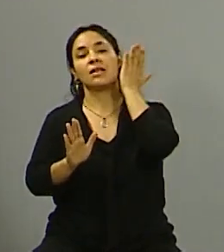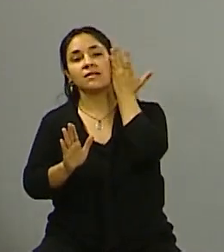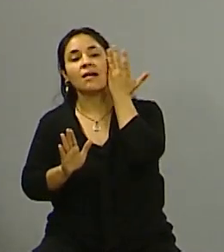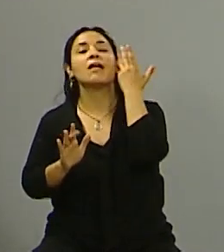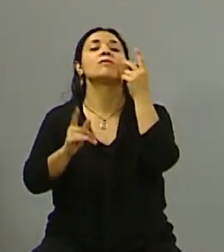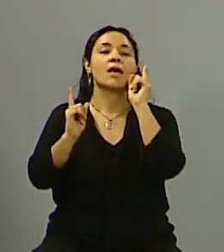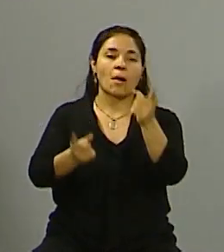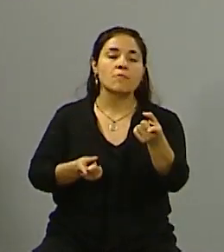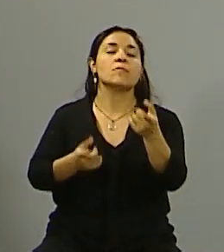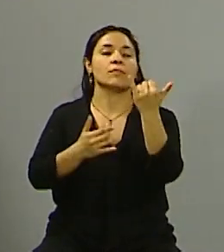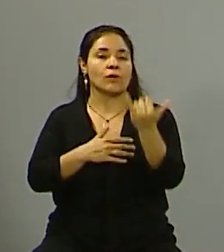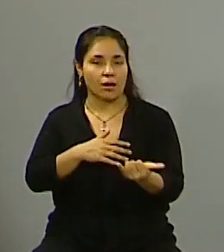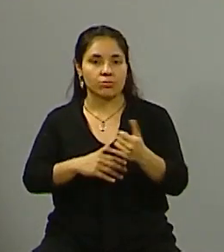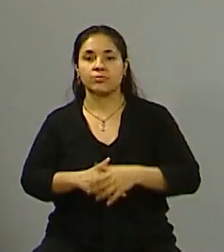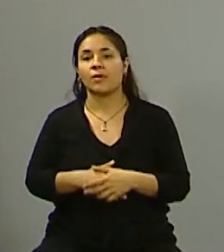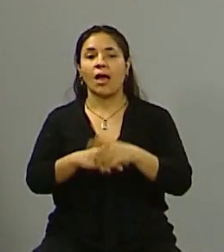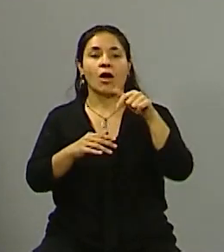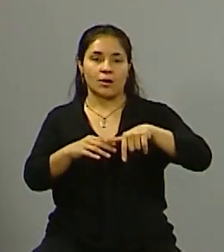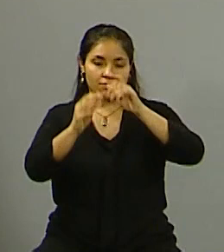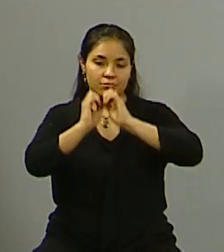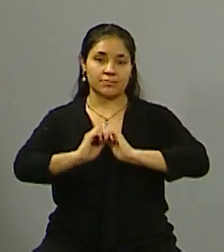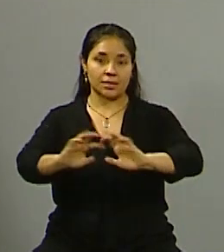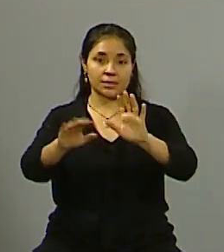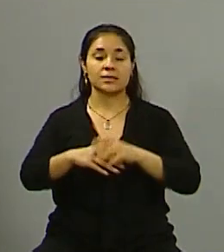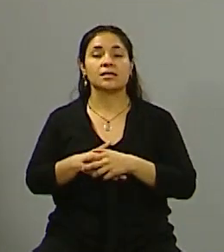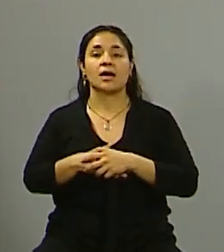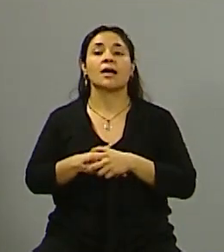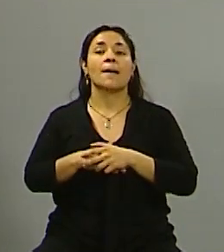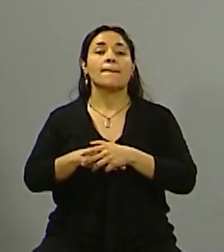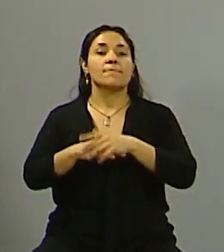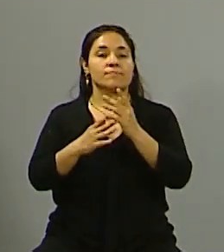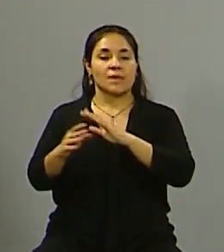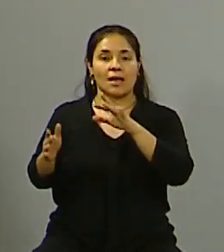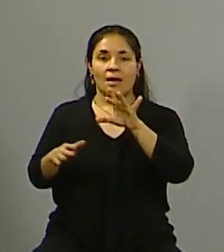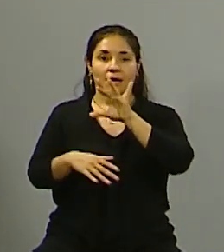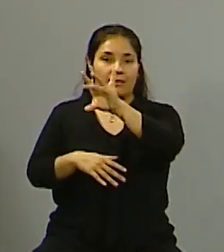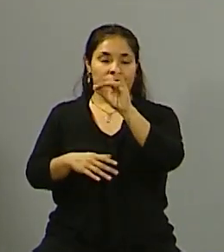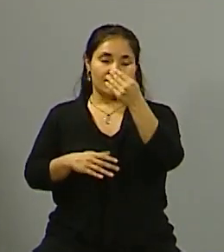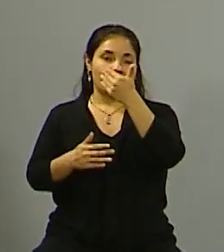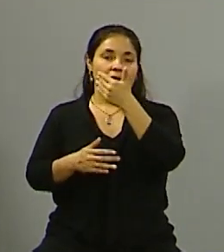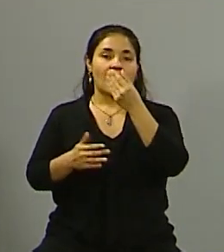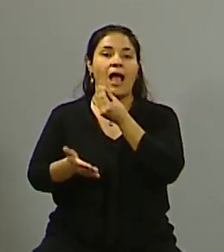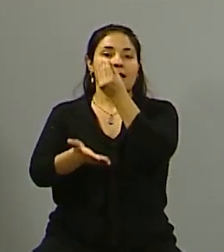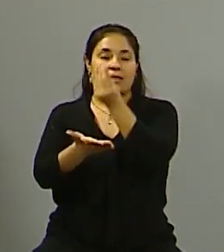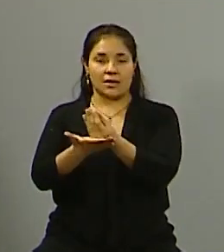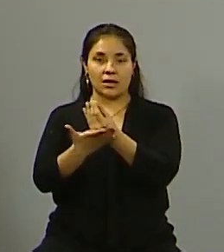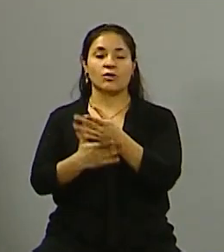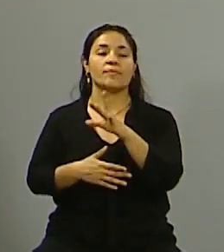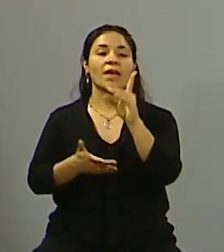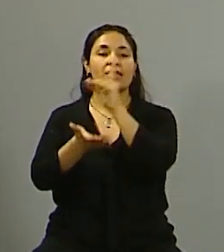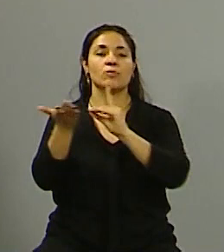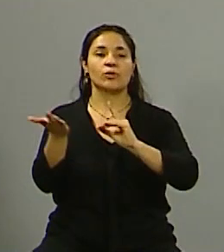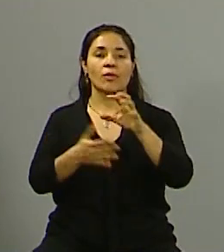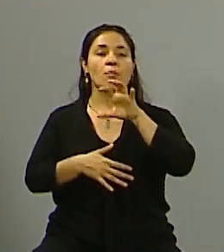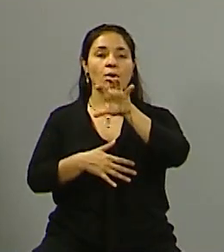Instagram Unidiversidad. Vamos a comenzar de buenas a primeras con uno de los candidatos. Vamos a estar hablando con el diputado provincial